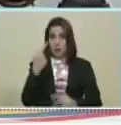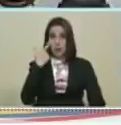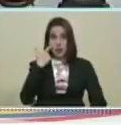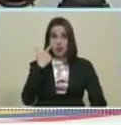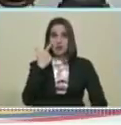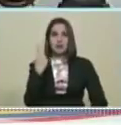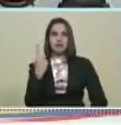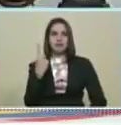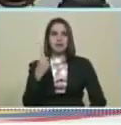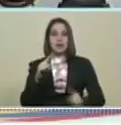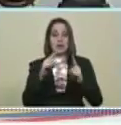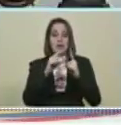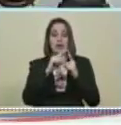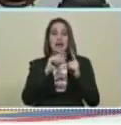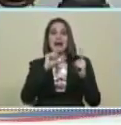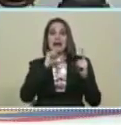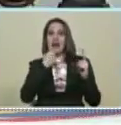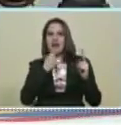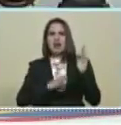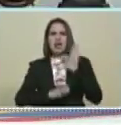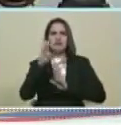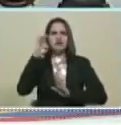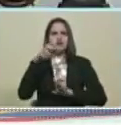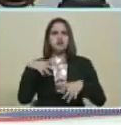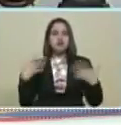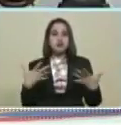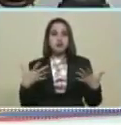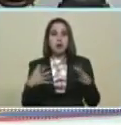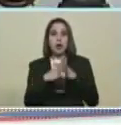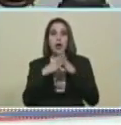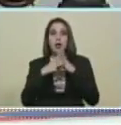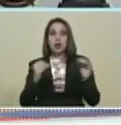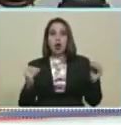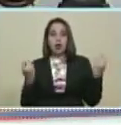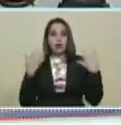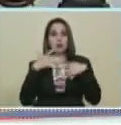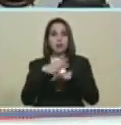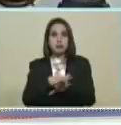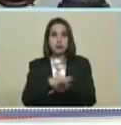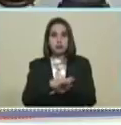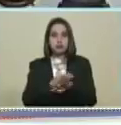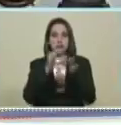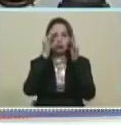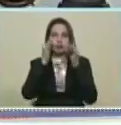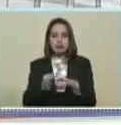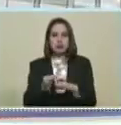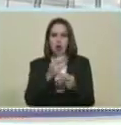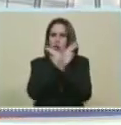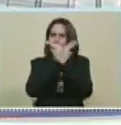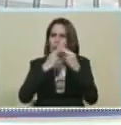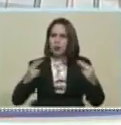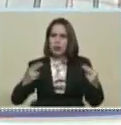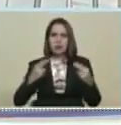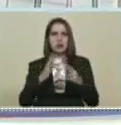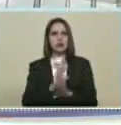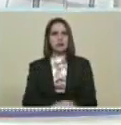La clave Del éxito Es que todos Los involucrados Cumplamos Los compromisos